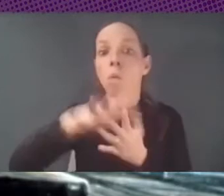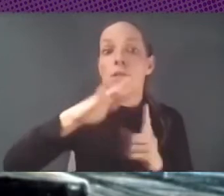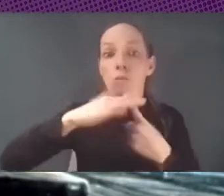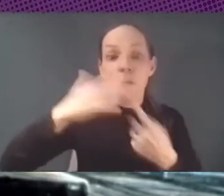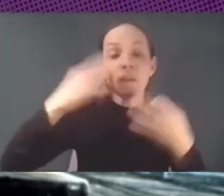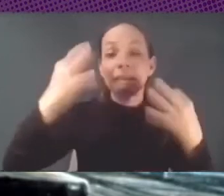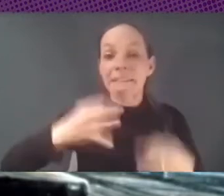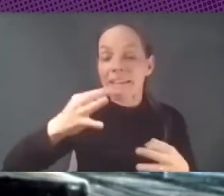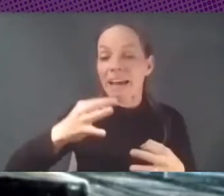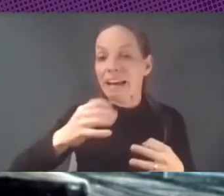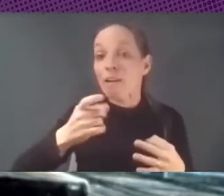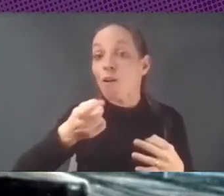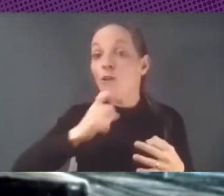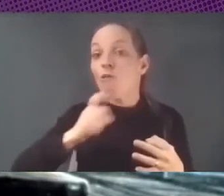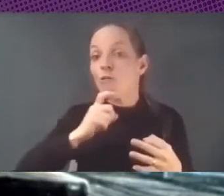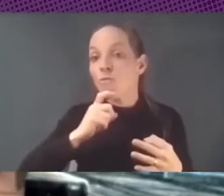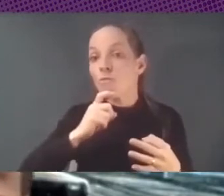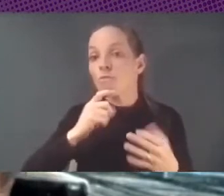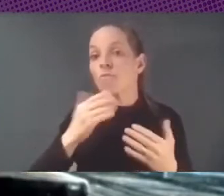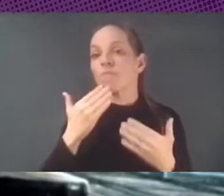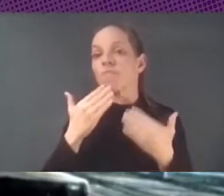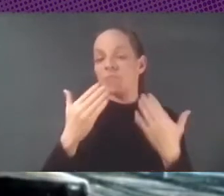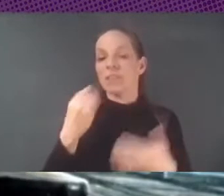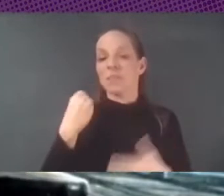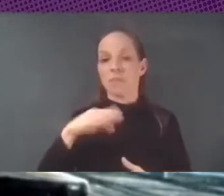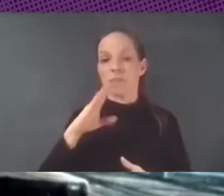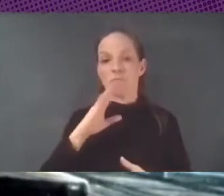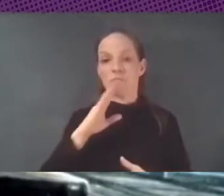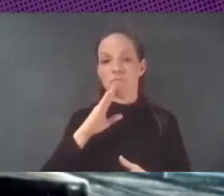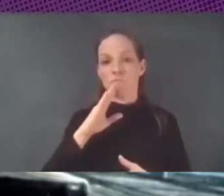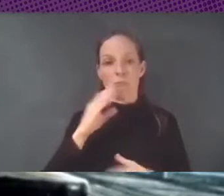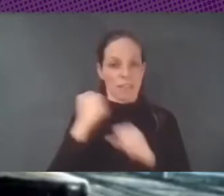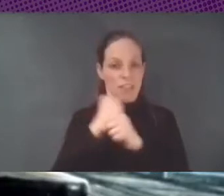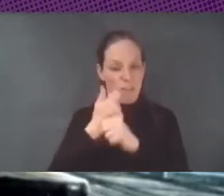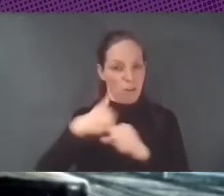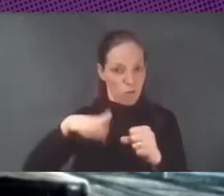fuera tener este spin-off, como les comentaba, que se llama COVID from the margins,